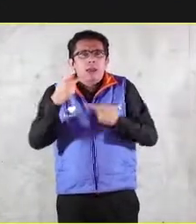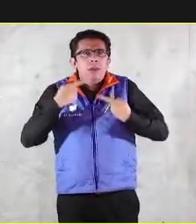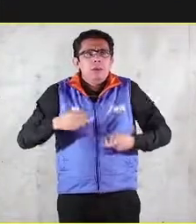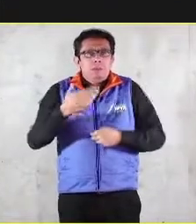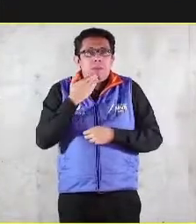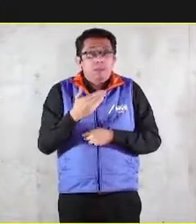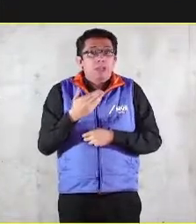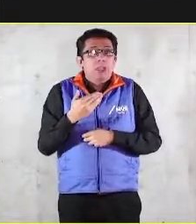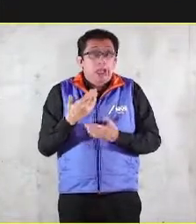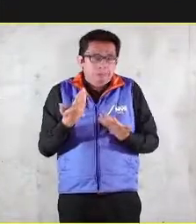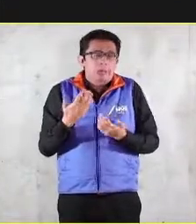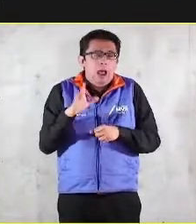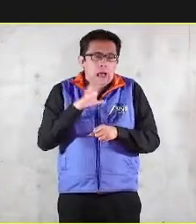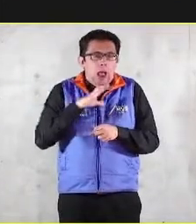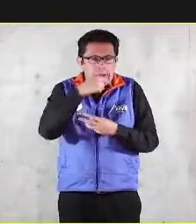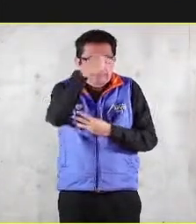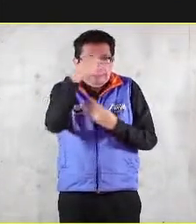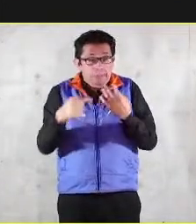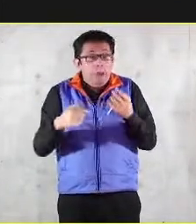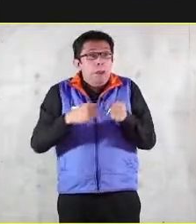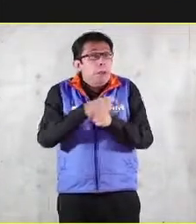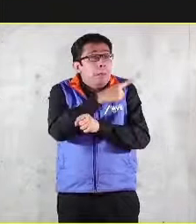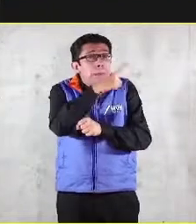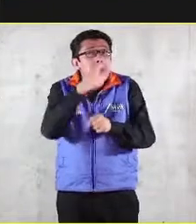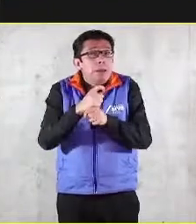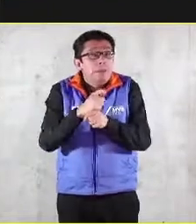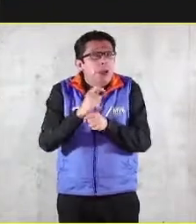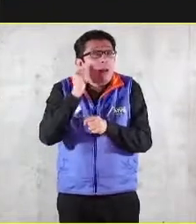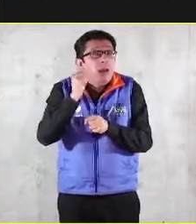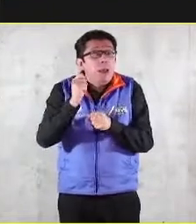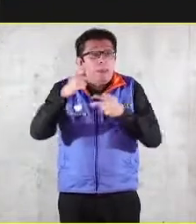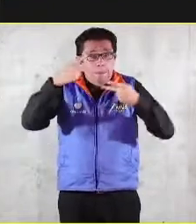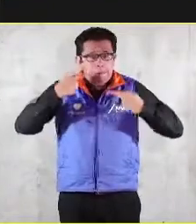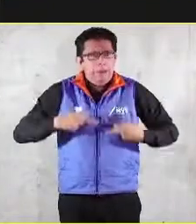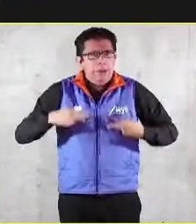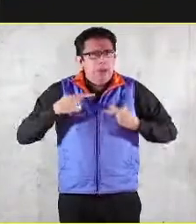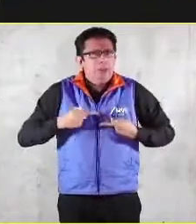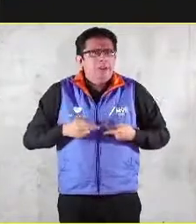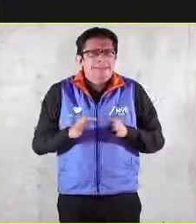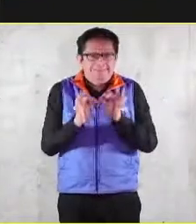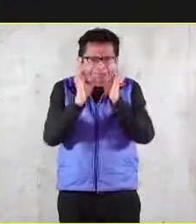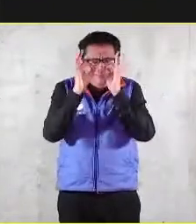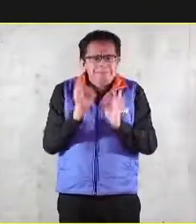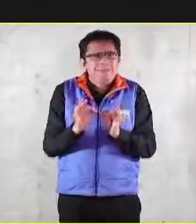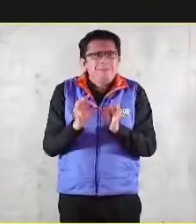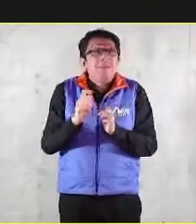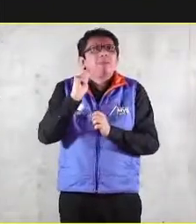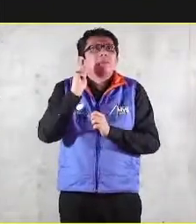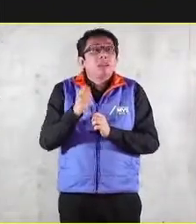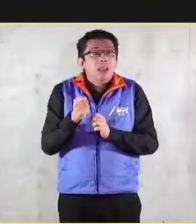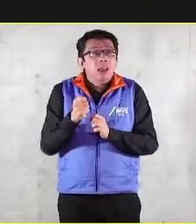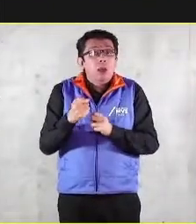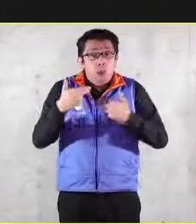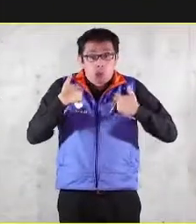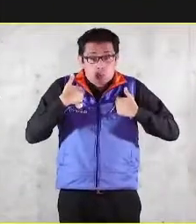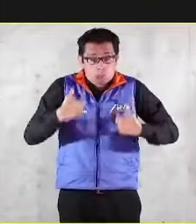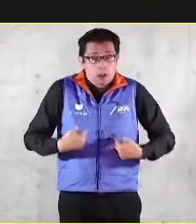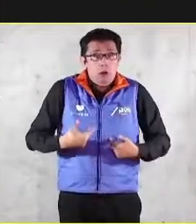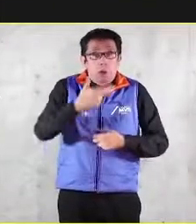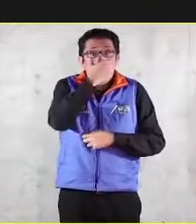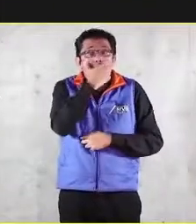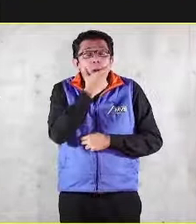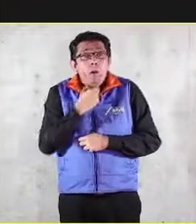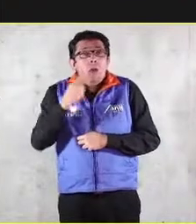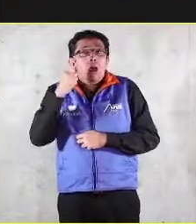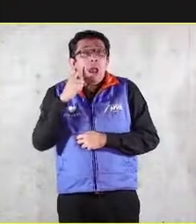la dignidad de la persona. La dignidad de la persona significa que el ser humano es un fin en sí mismo, no